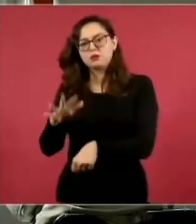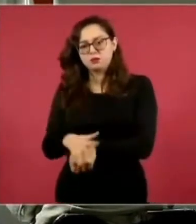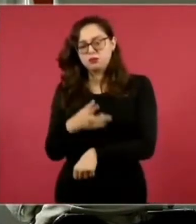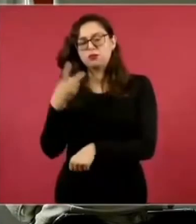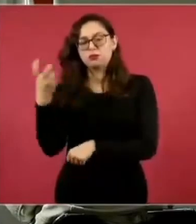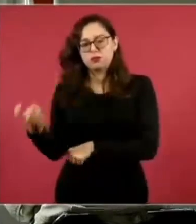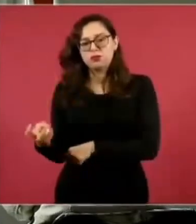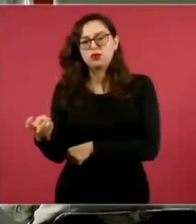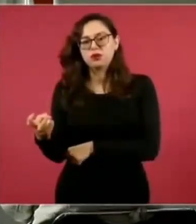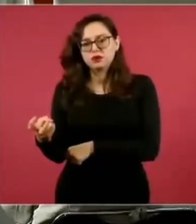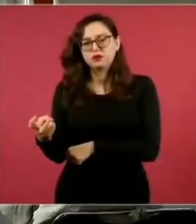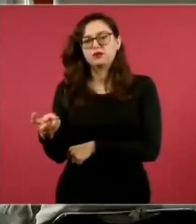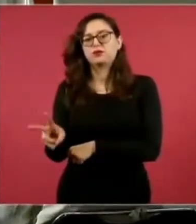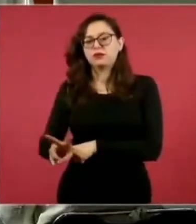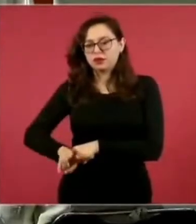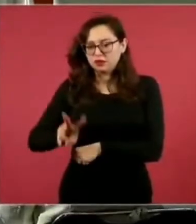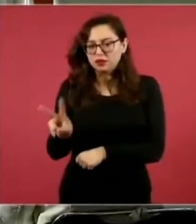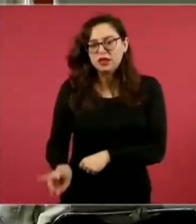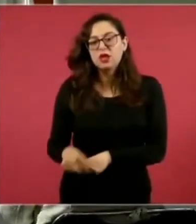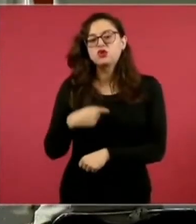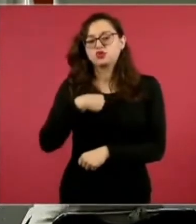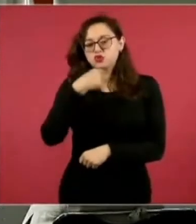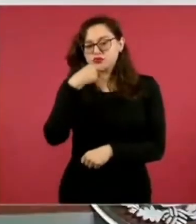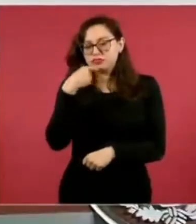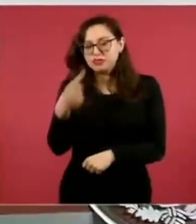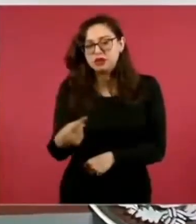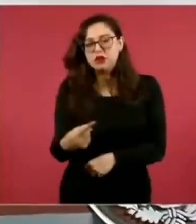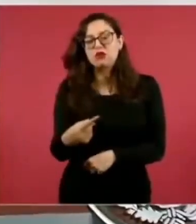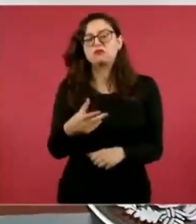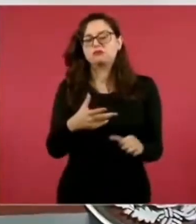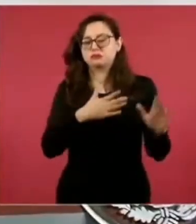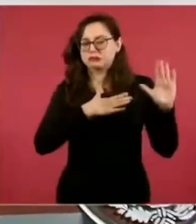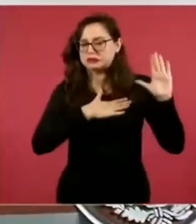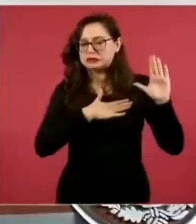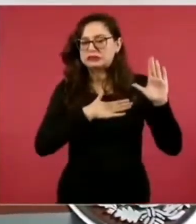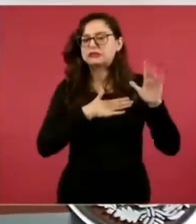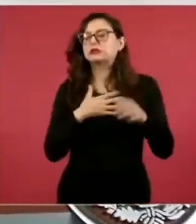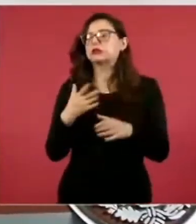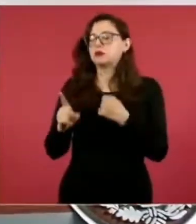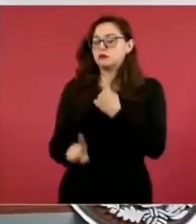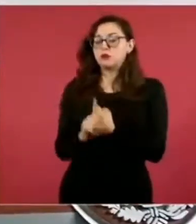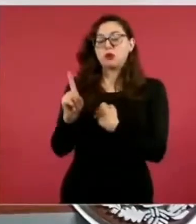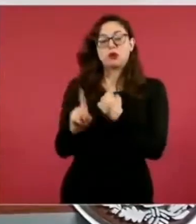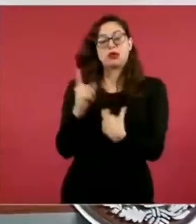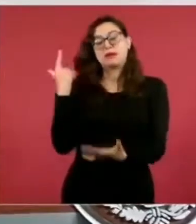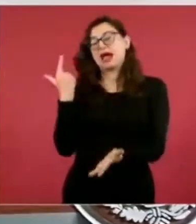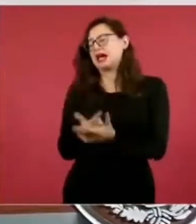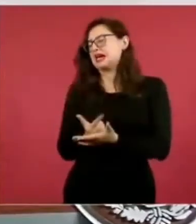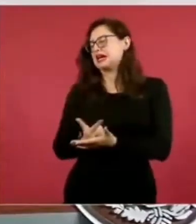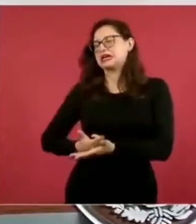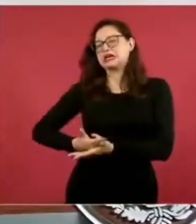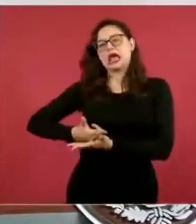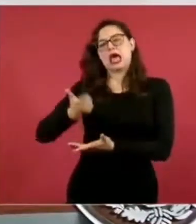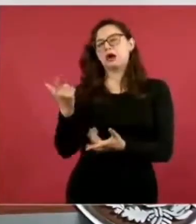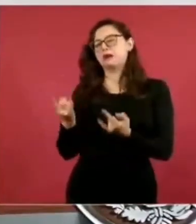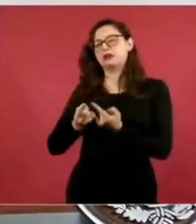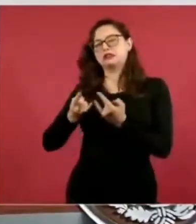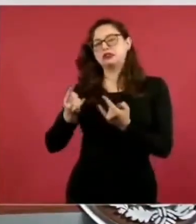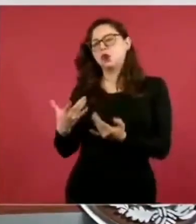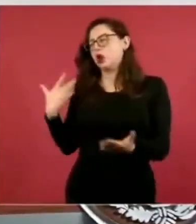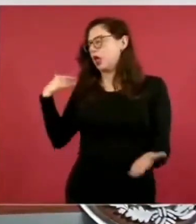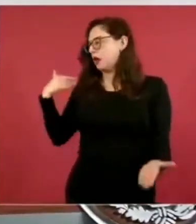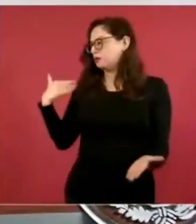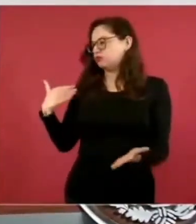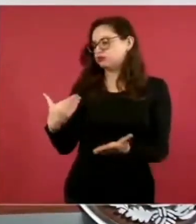de verdad lo digo con la mano en el corazón, se resuelve una demanda histórica de dar certeza jurídica